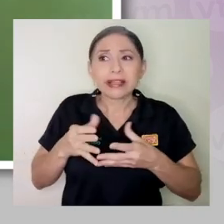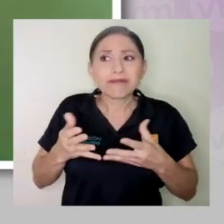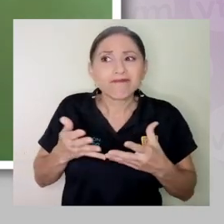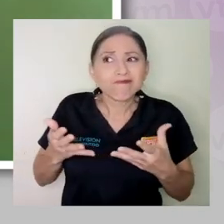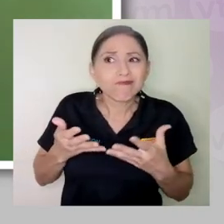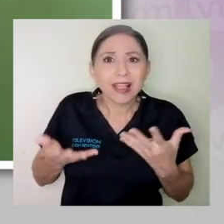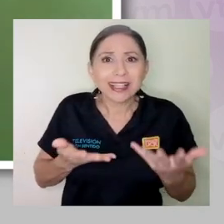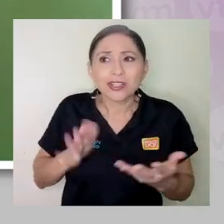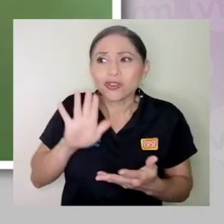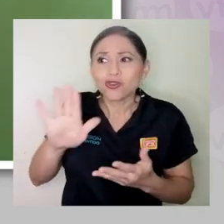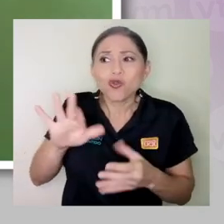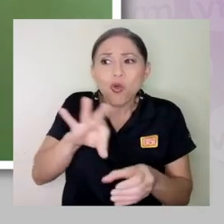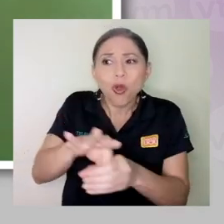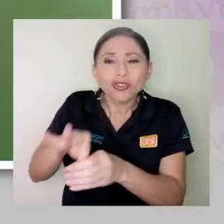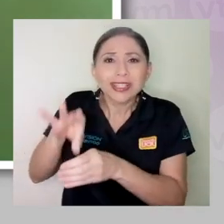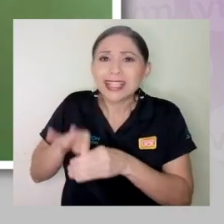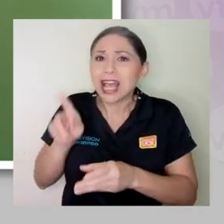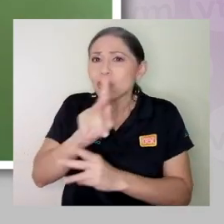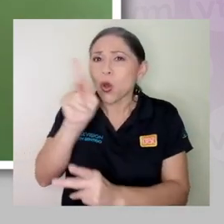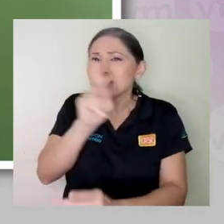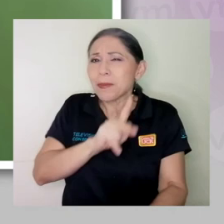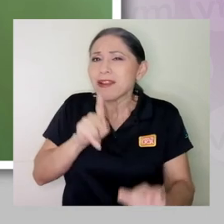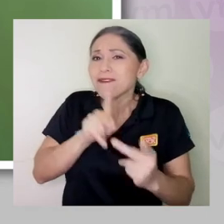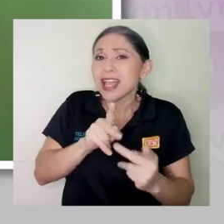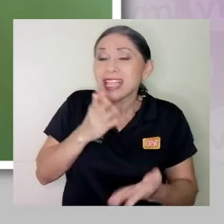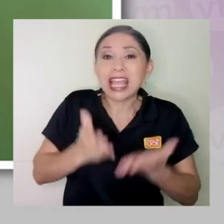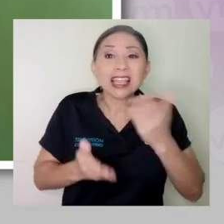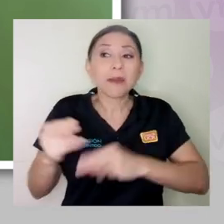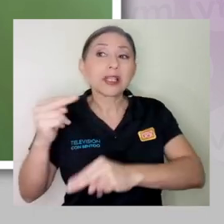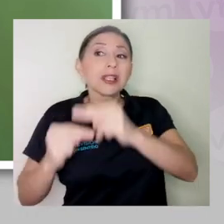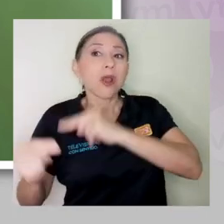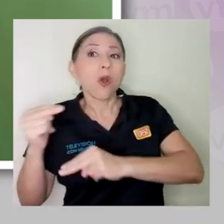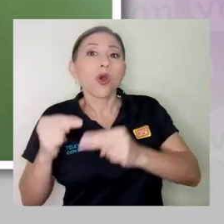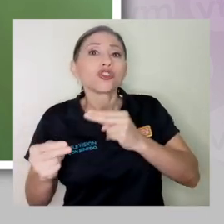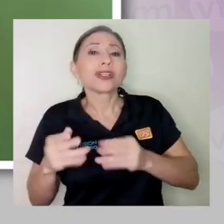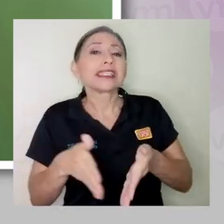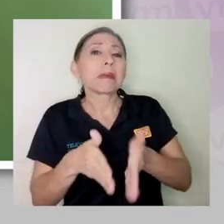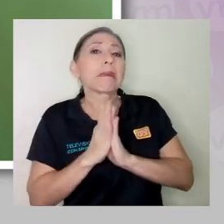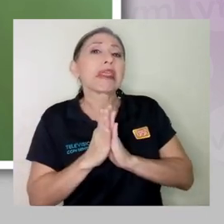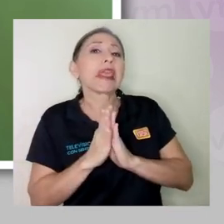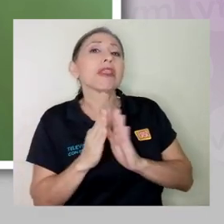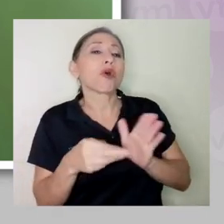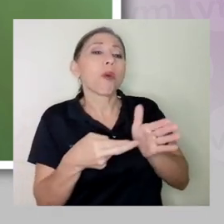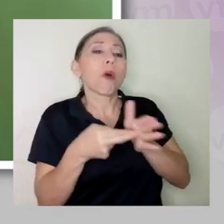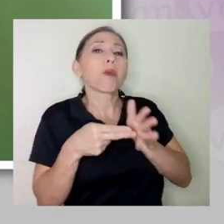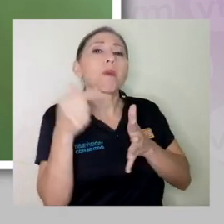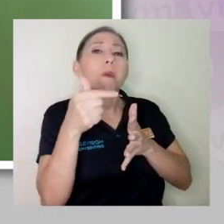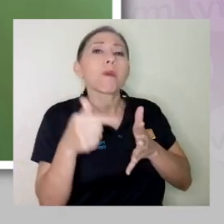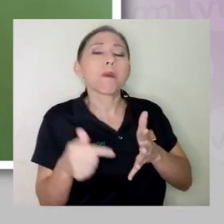porque su cosecha no es perfecta y qué estándares le están poniendo en ciertas cadenas de comercio.